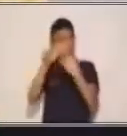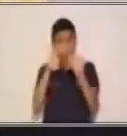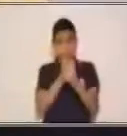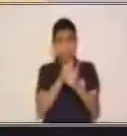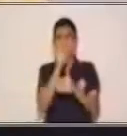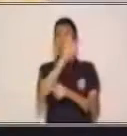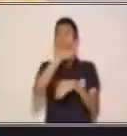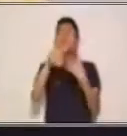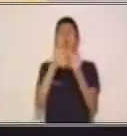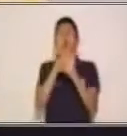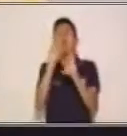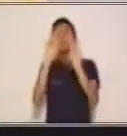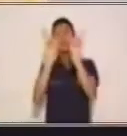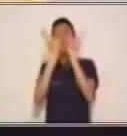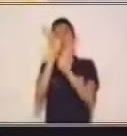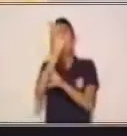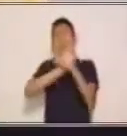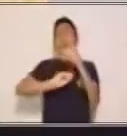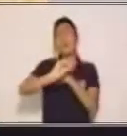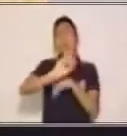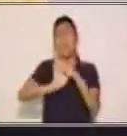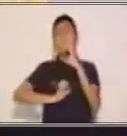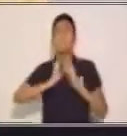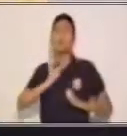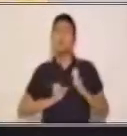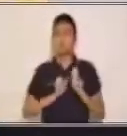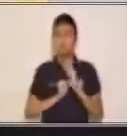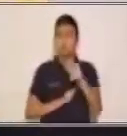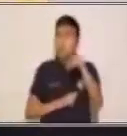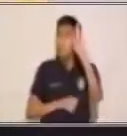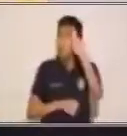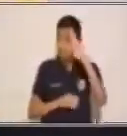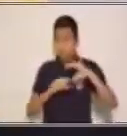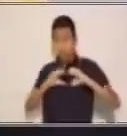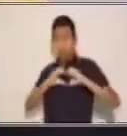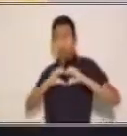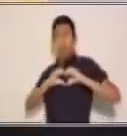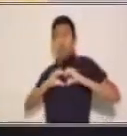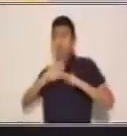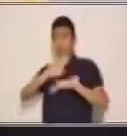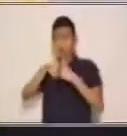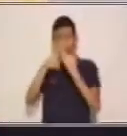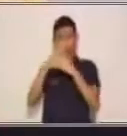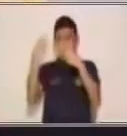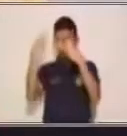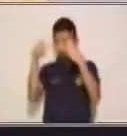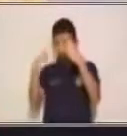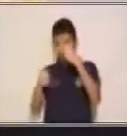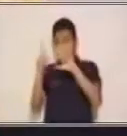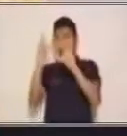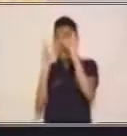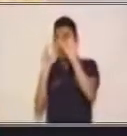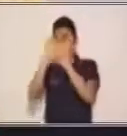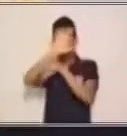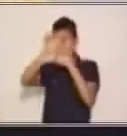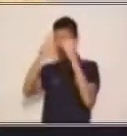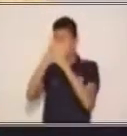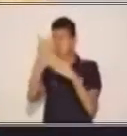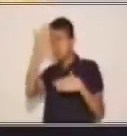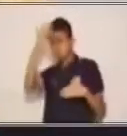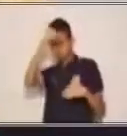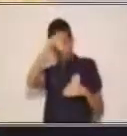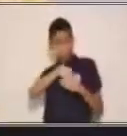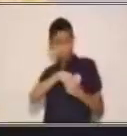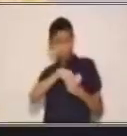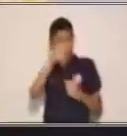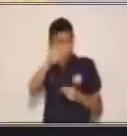Todos tenemos estas emociones. Es normal. Recuerda que tu corazón es la cajita donde guardas todas tus emociones. Y las puedes